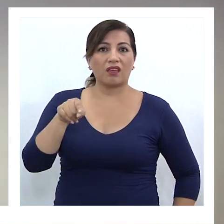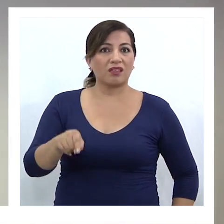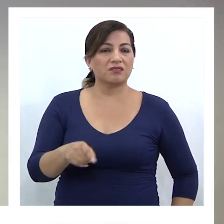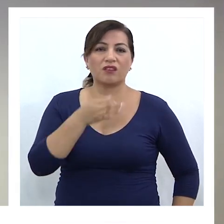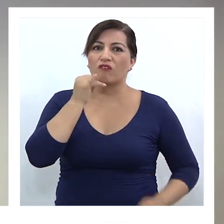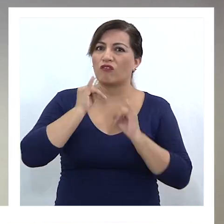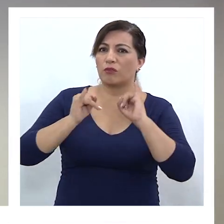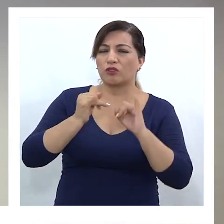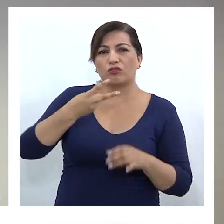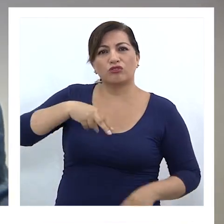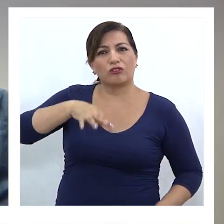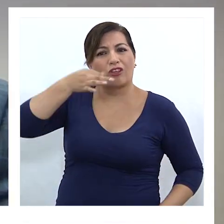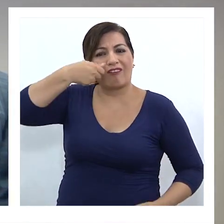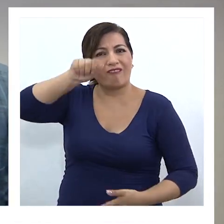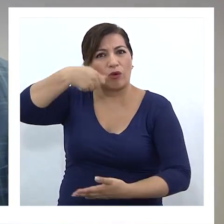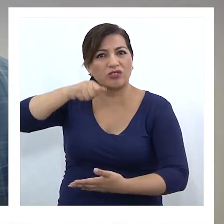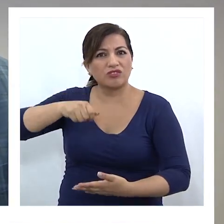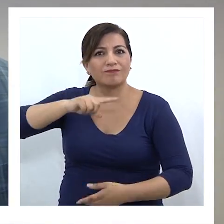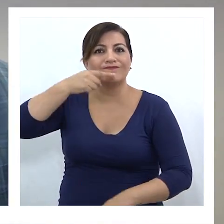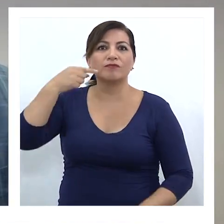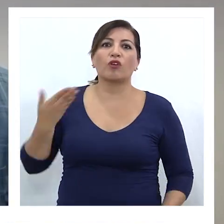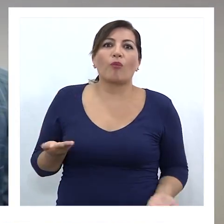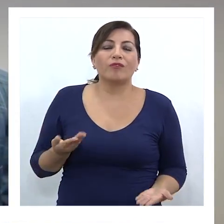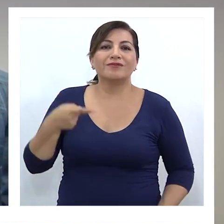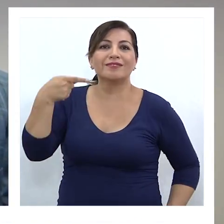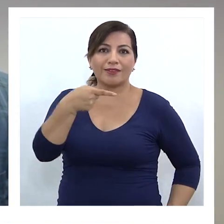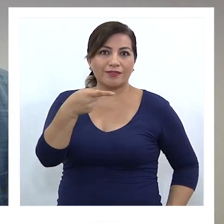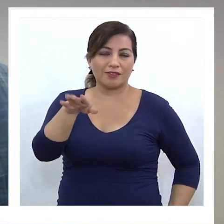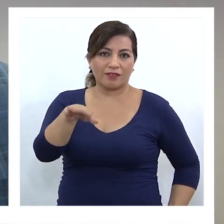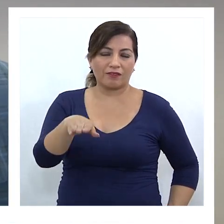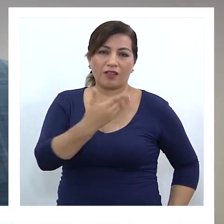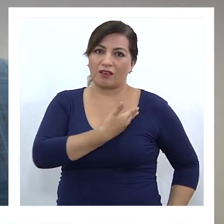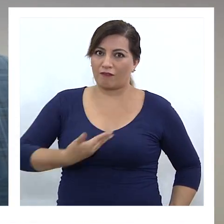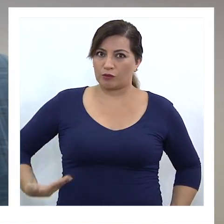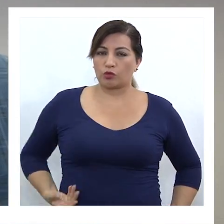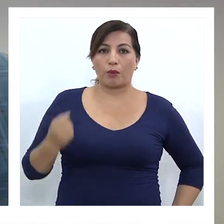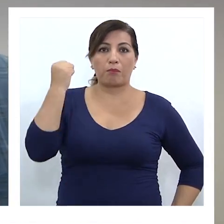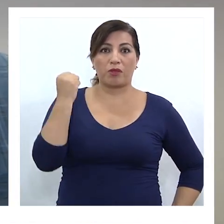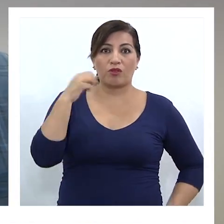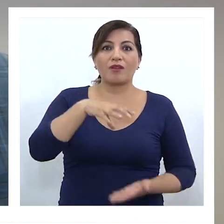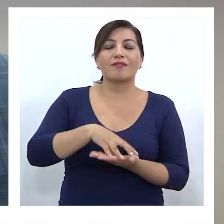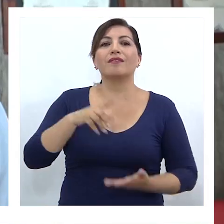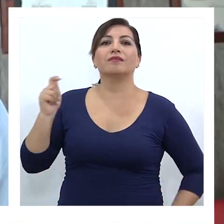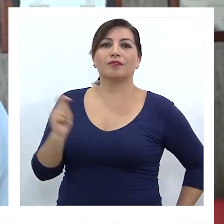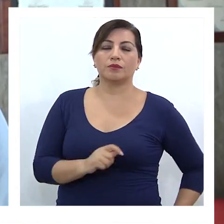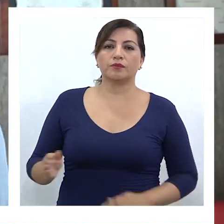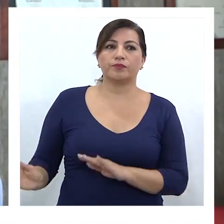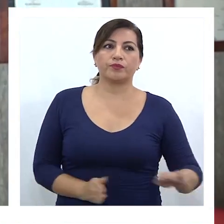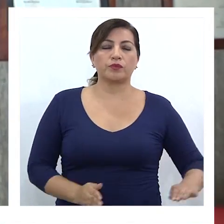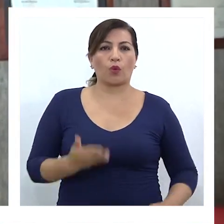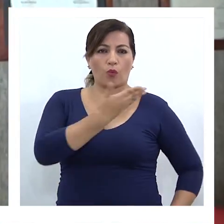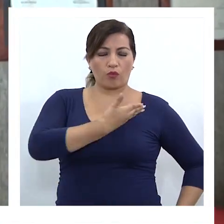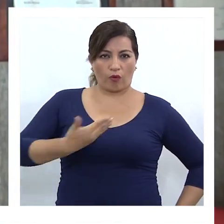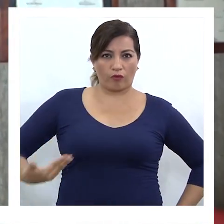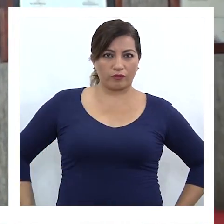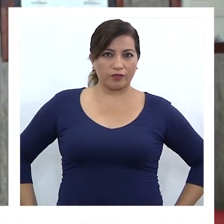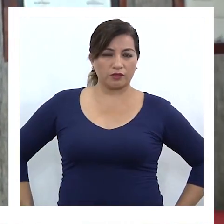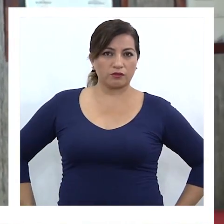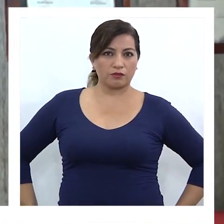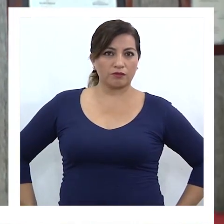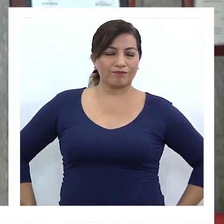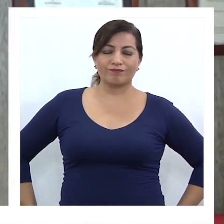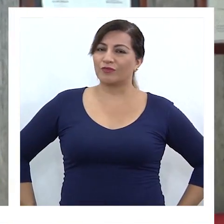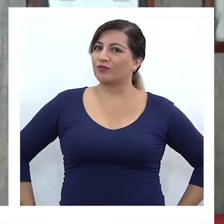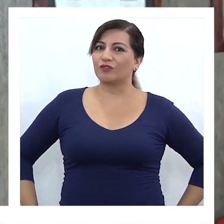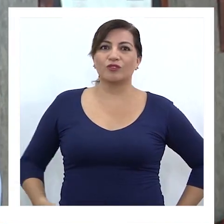hace tener una evaluación absolutamente negativa de la instalación del gobierno de Piñera acá en la región de Tarapacá. Un gobierno que no